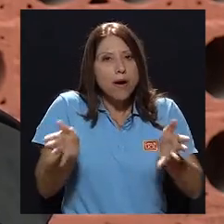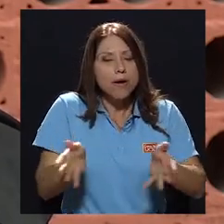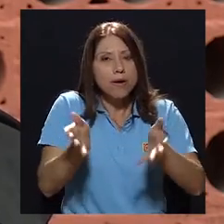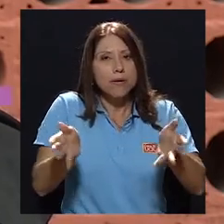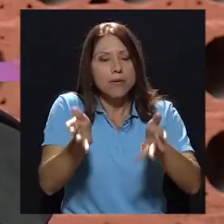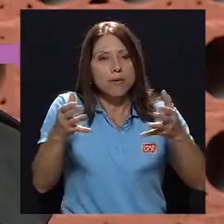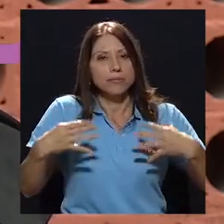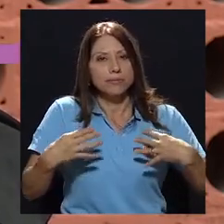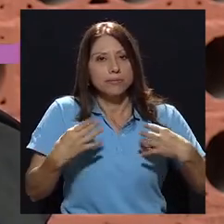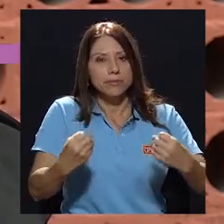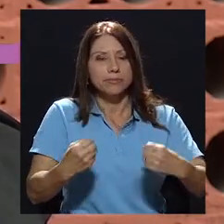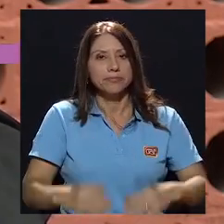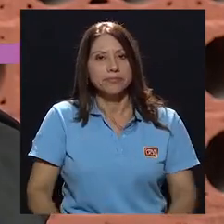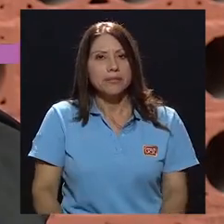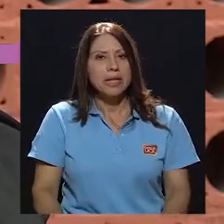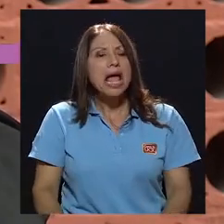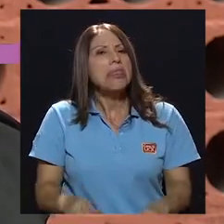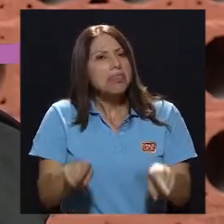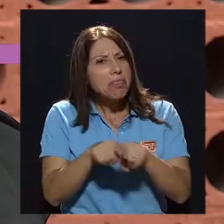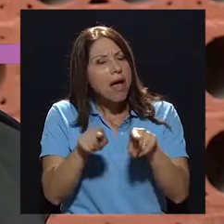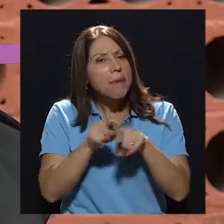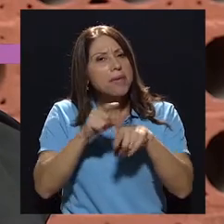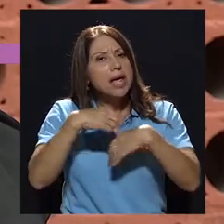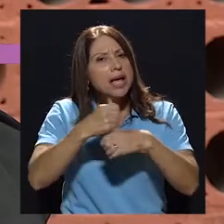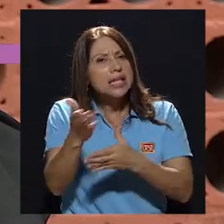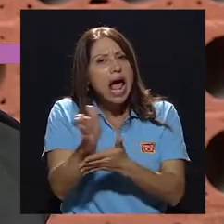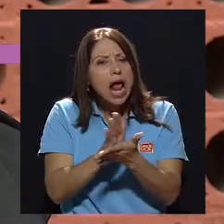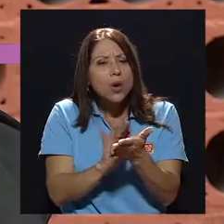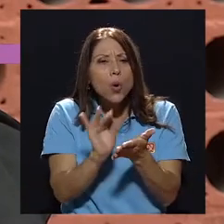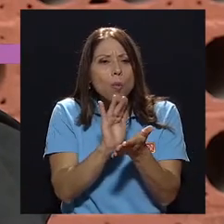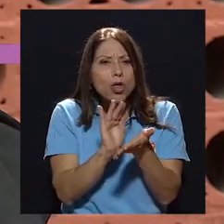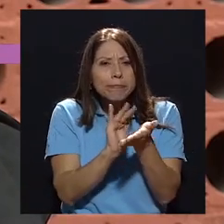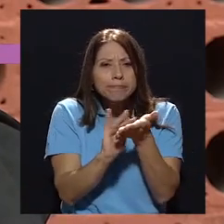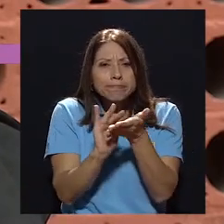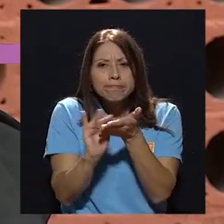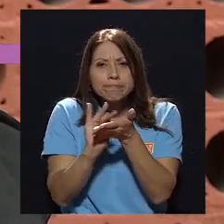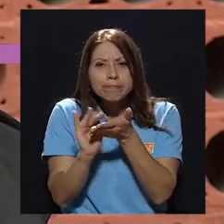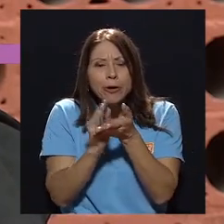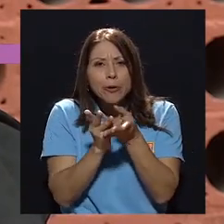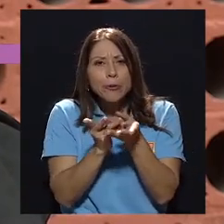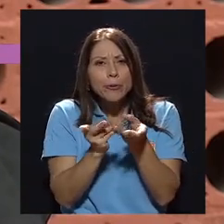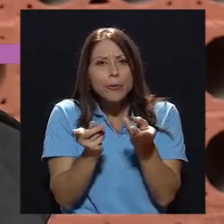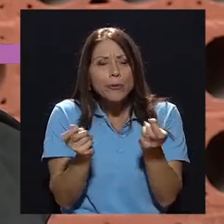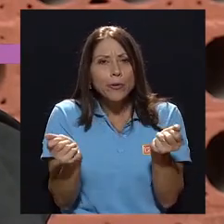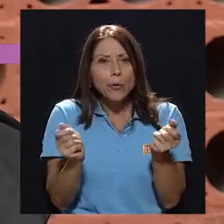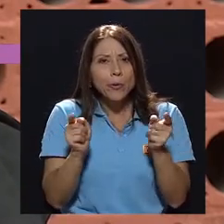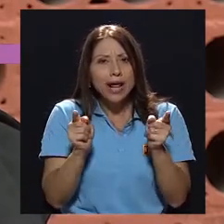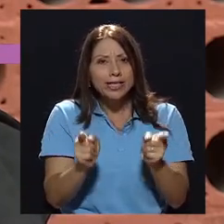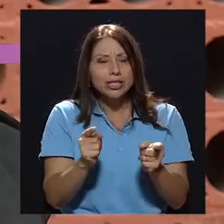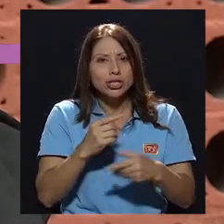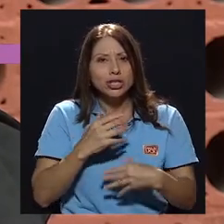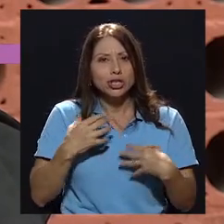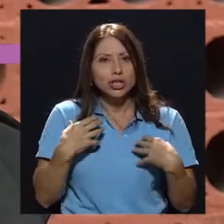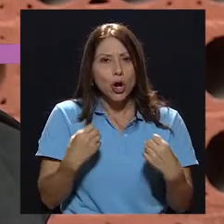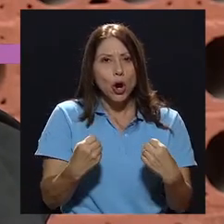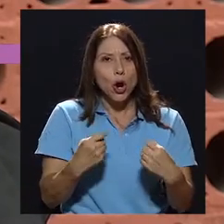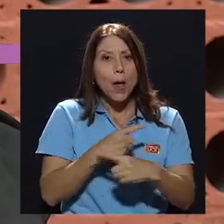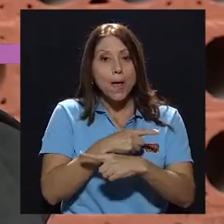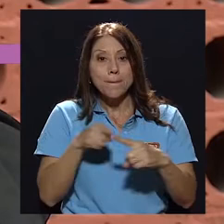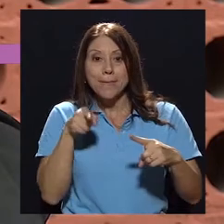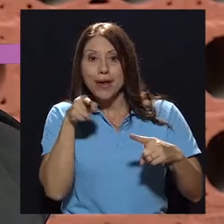hace algo de curación también, pero lo que la gente debe entender es que la esencia del primer nivel de atención